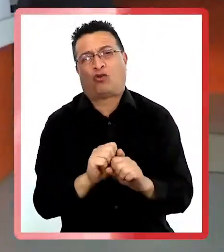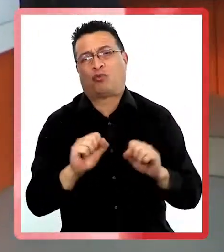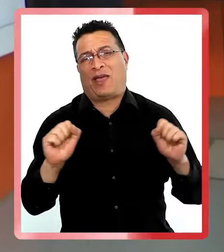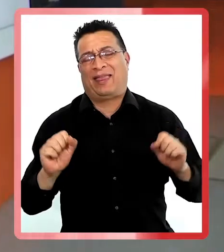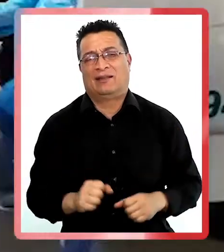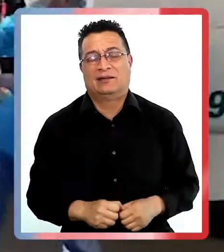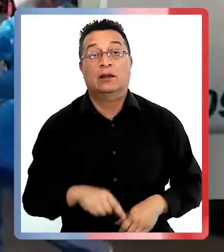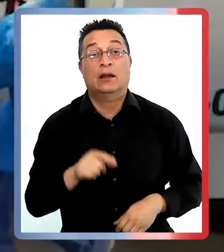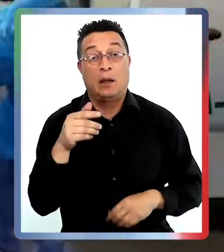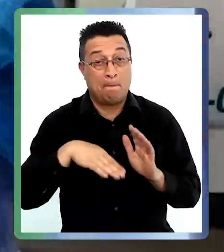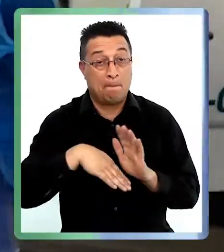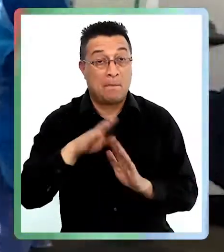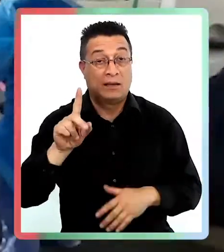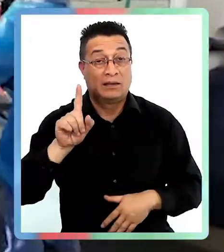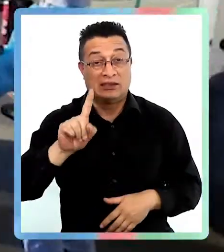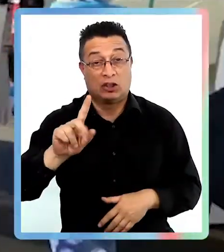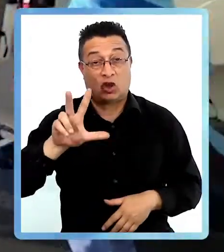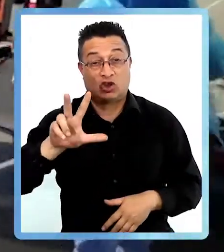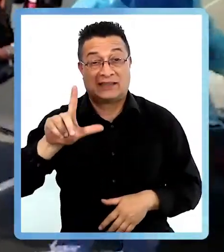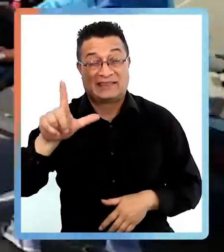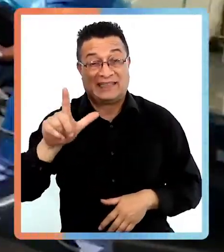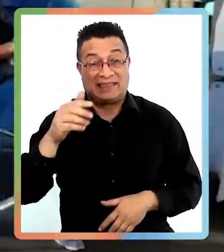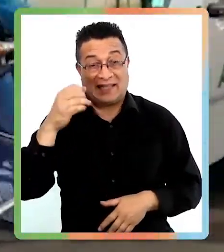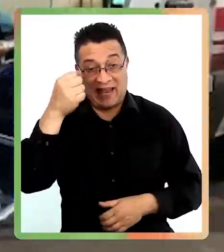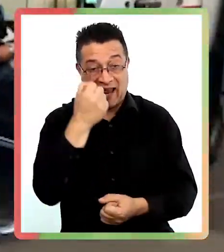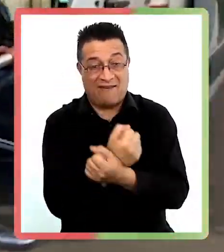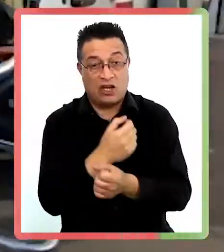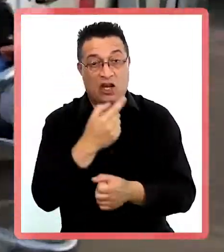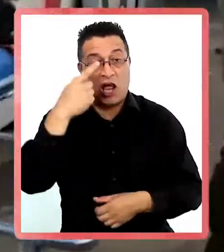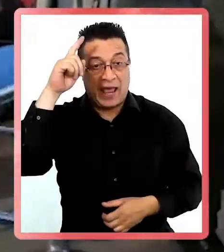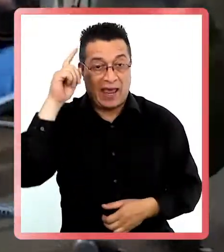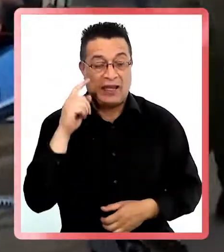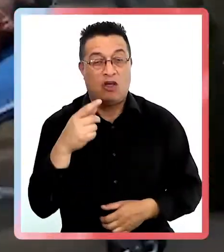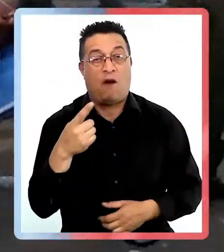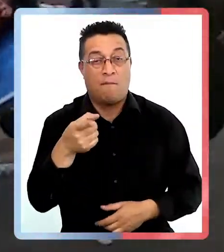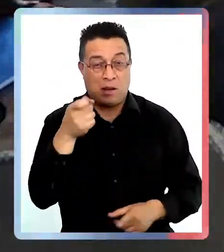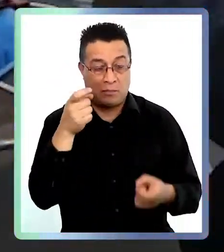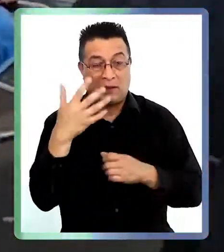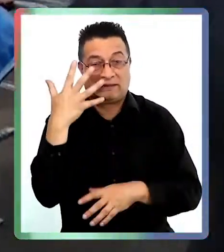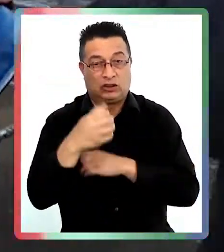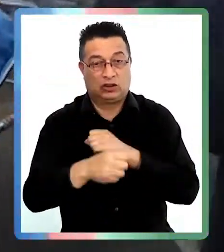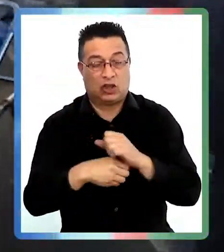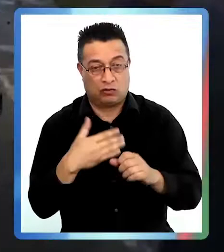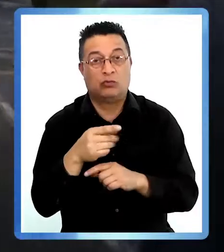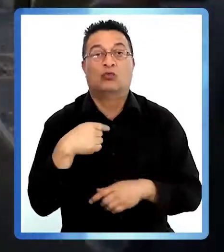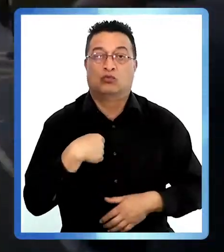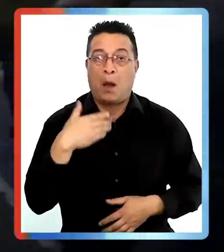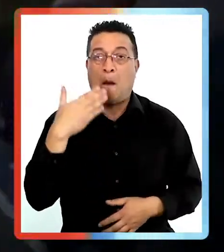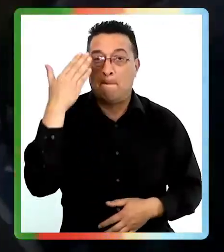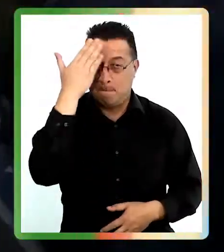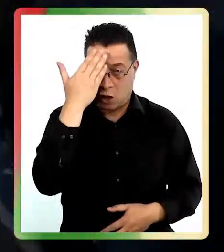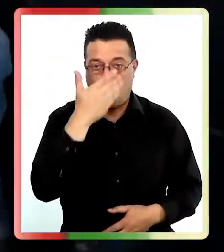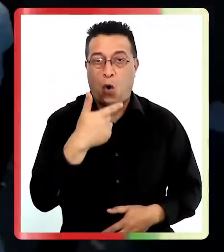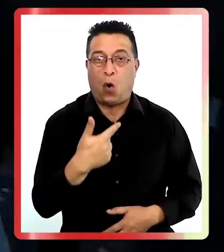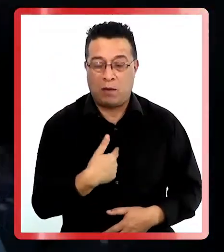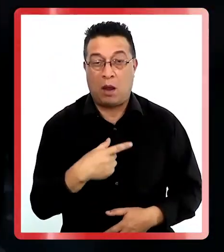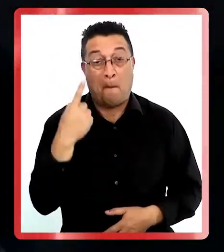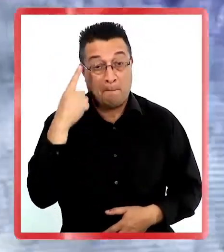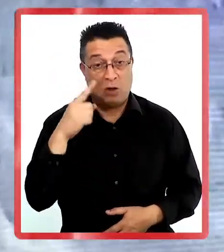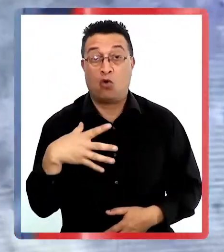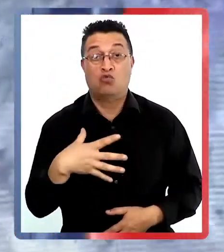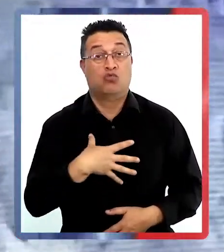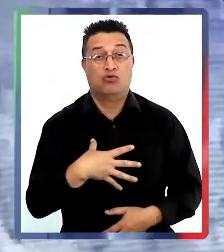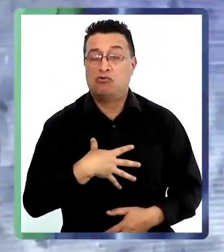Si tenemos más de 187 carabineros lesionados a Vara en los últimos cinco años, por supuesto que nos preocupa, pero